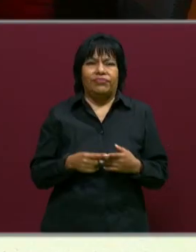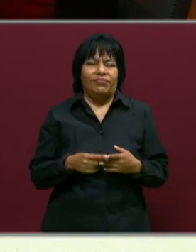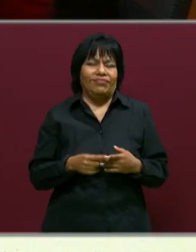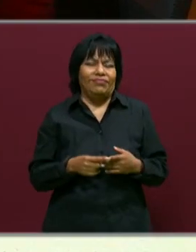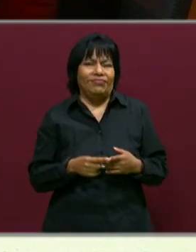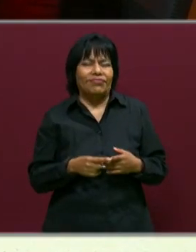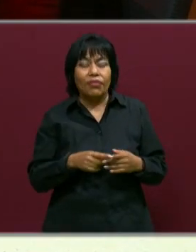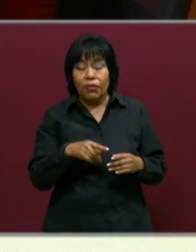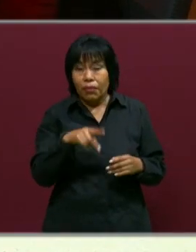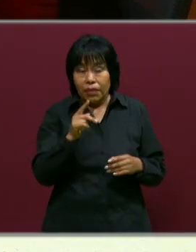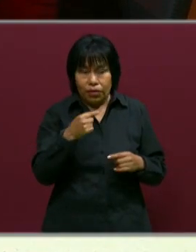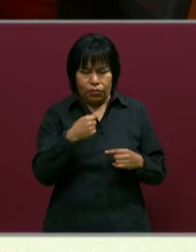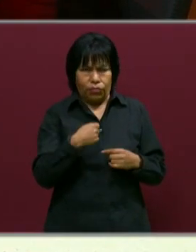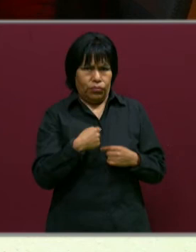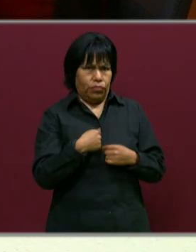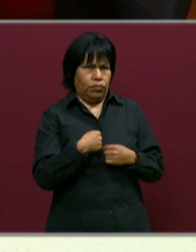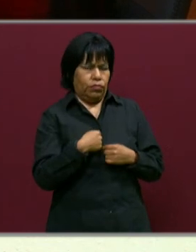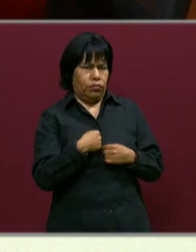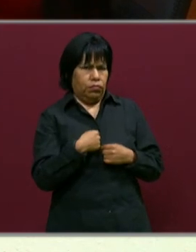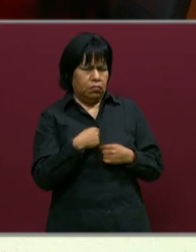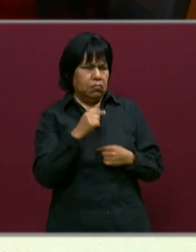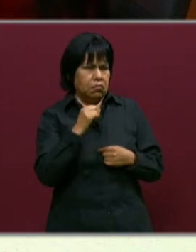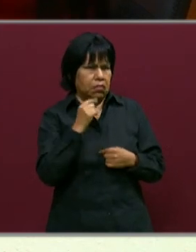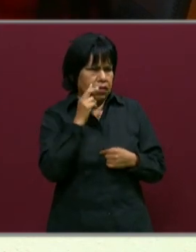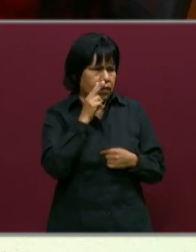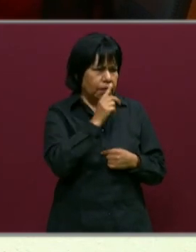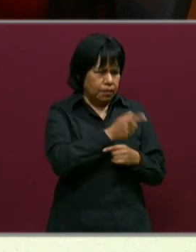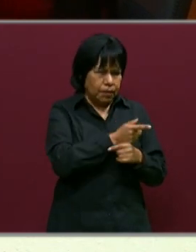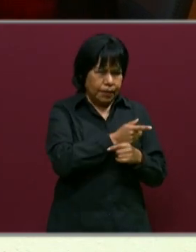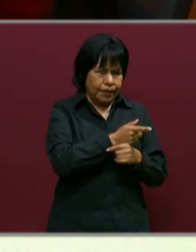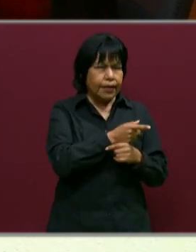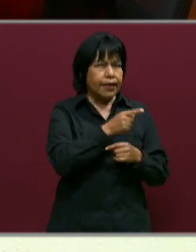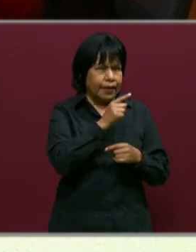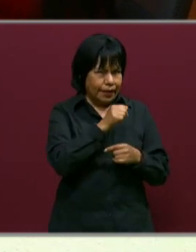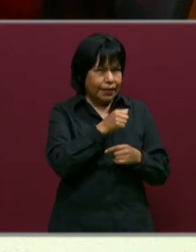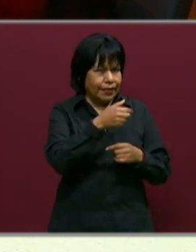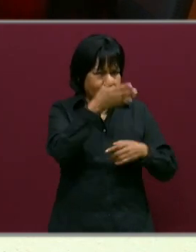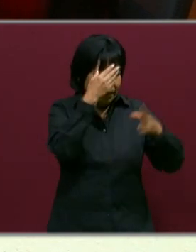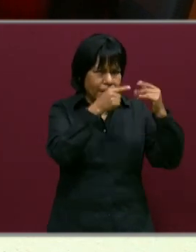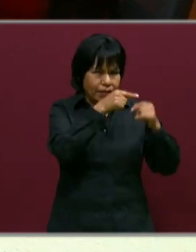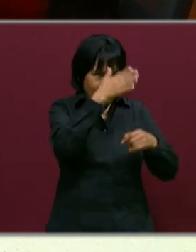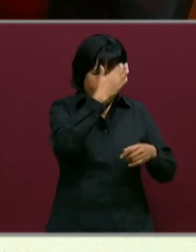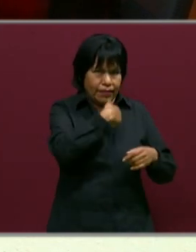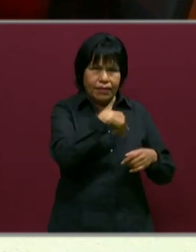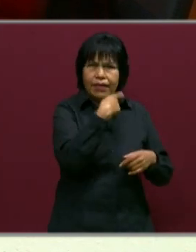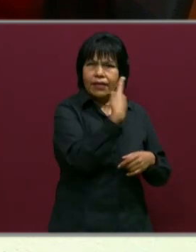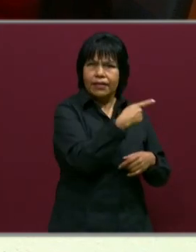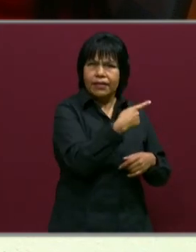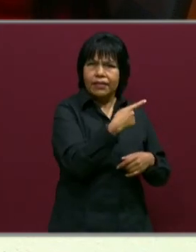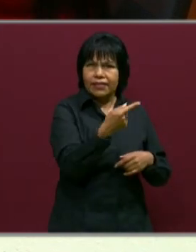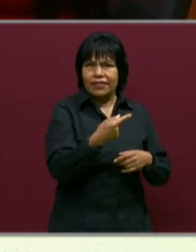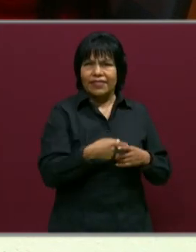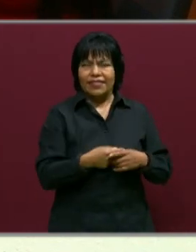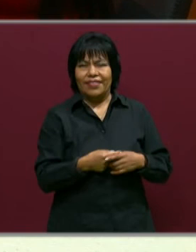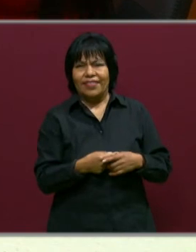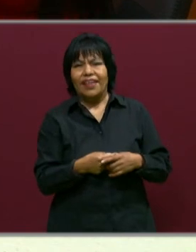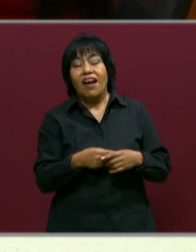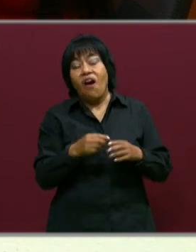ellos, pero yo sí me di cuenta que sí promoví esos aprendizajes en los niños, movilicé los